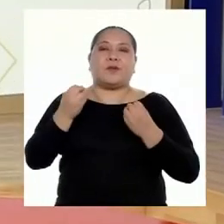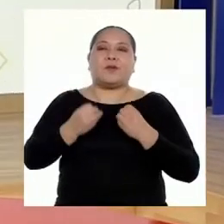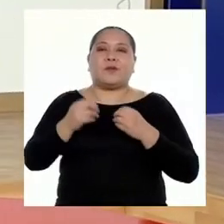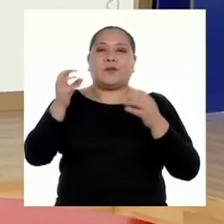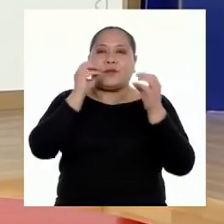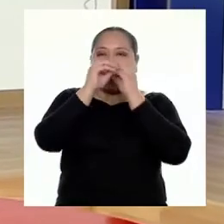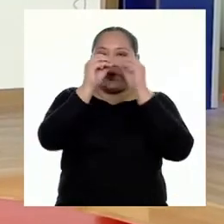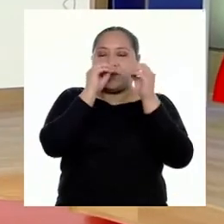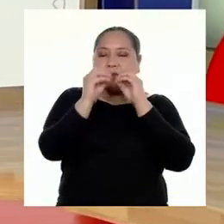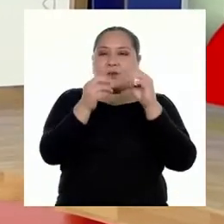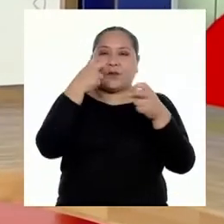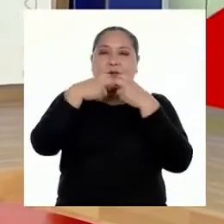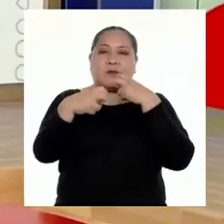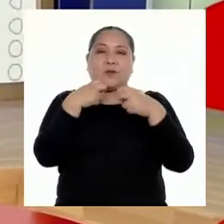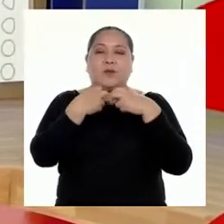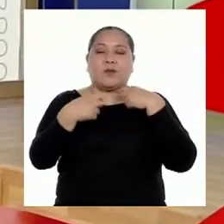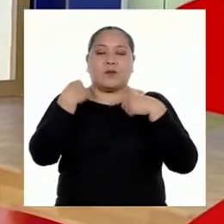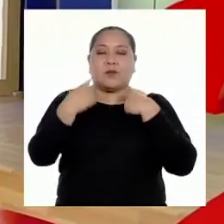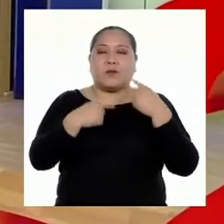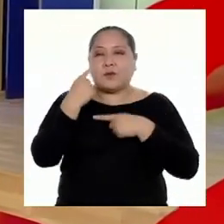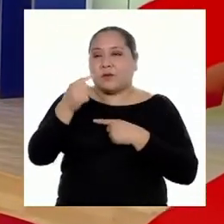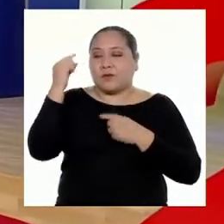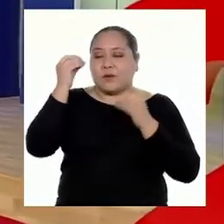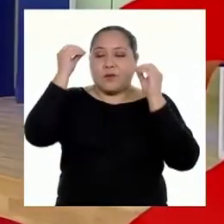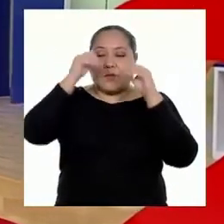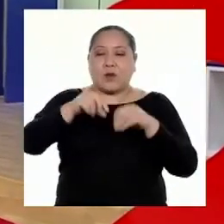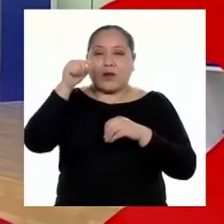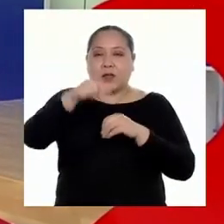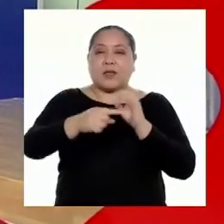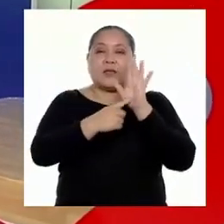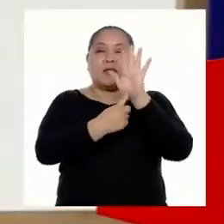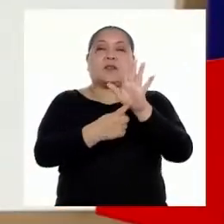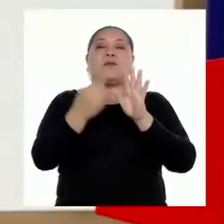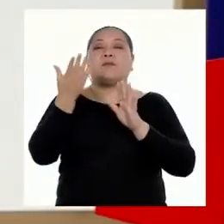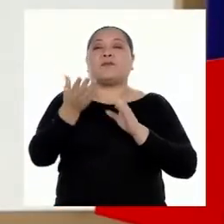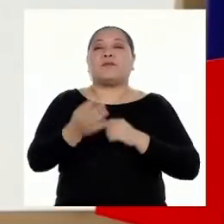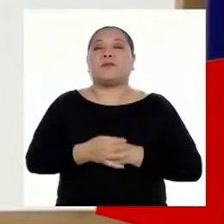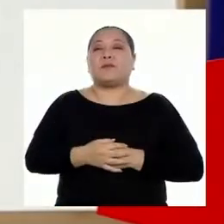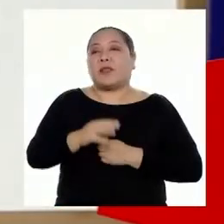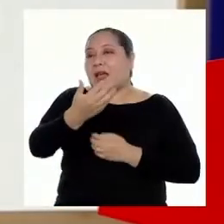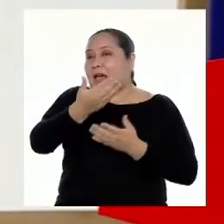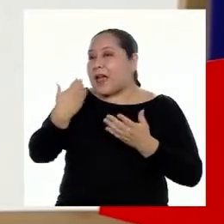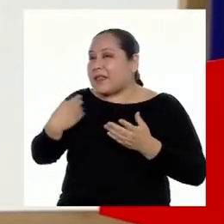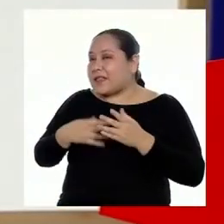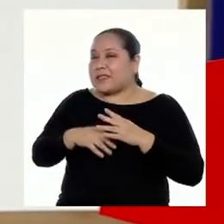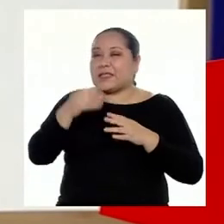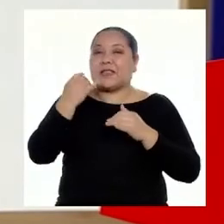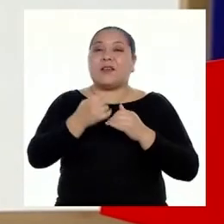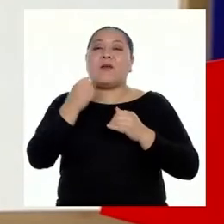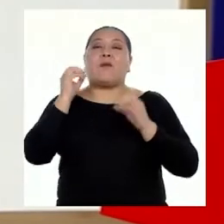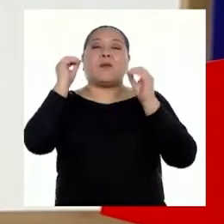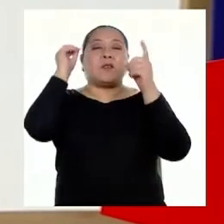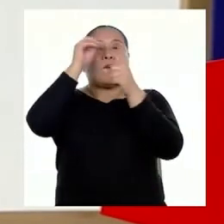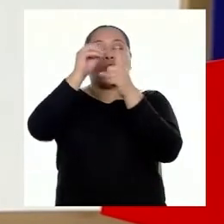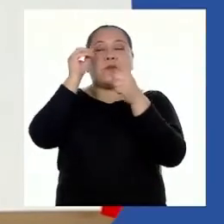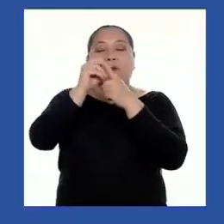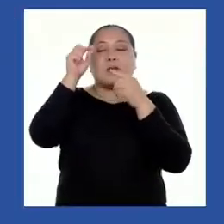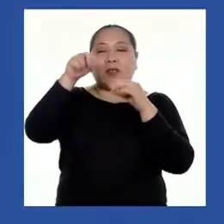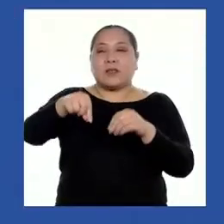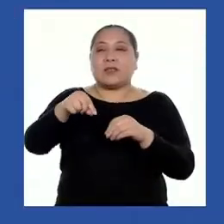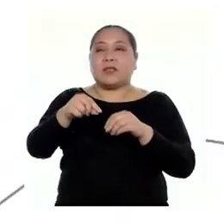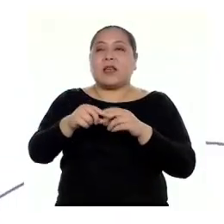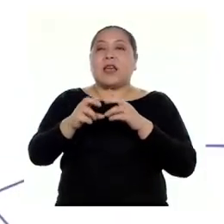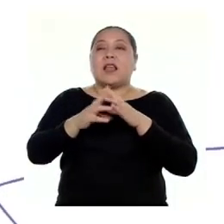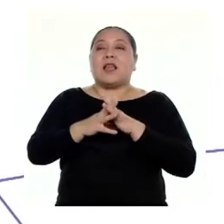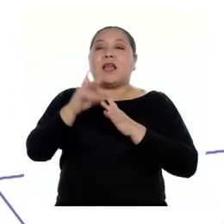solucionar problemas cotidianos que involucran estas expresiones. Antes de irnos, vamos a dejarles el reto del día de